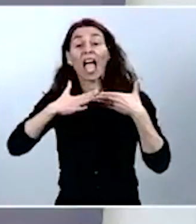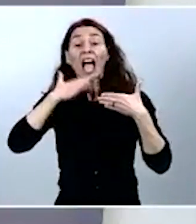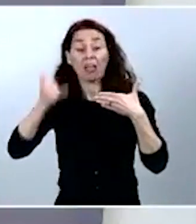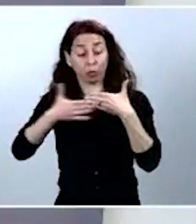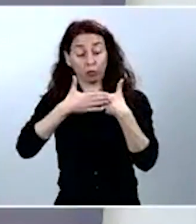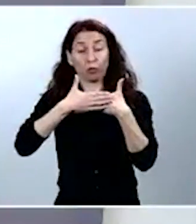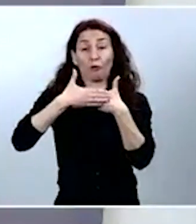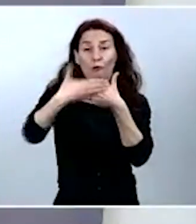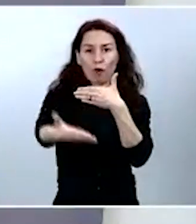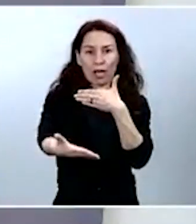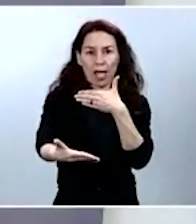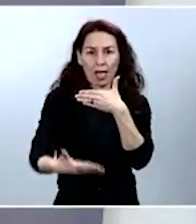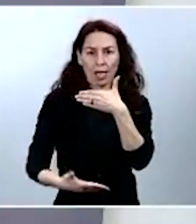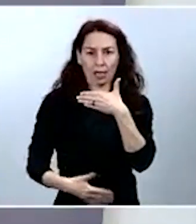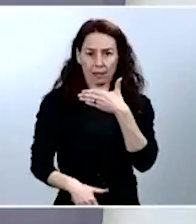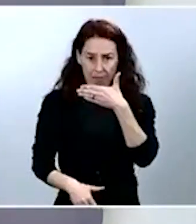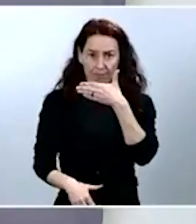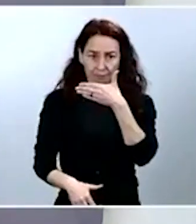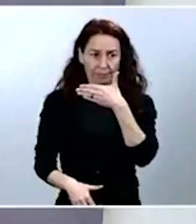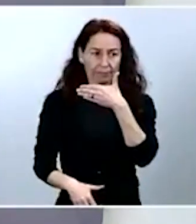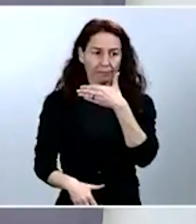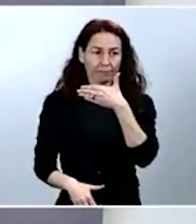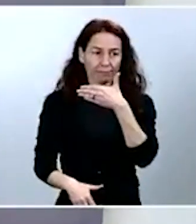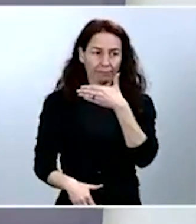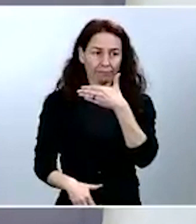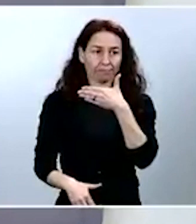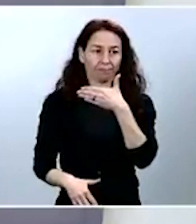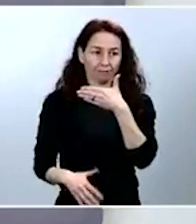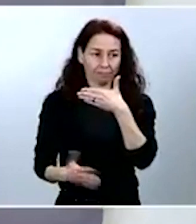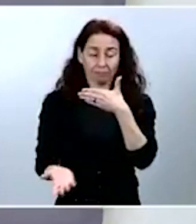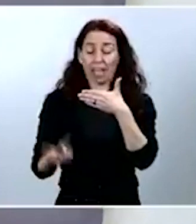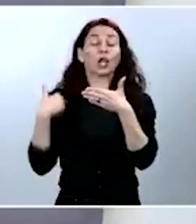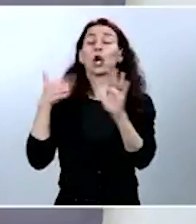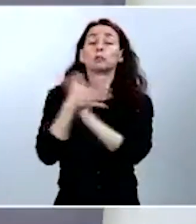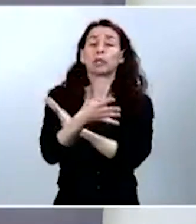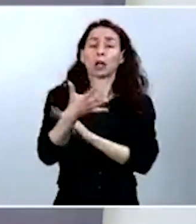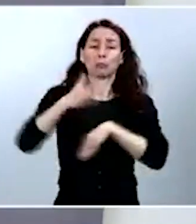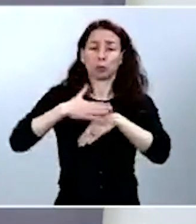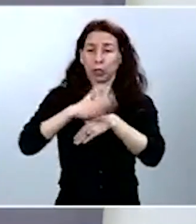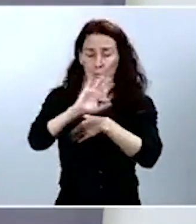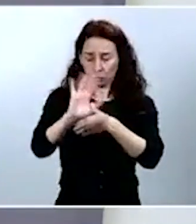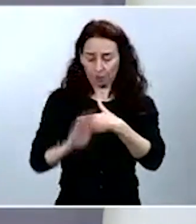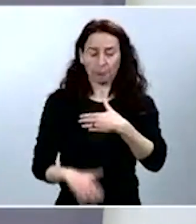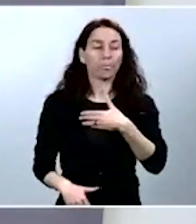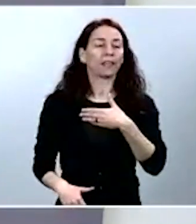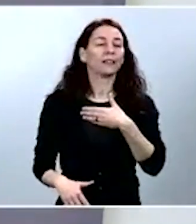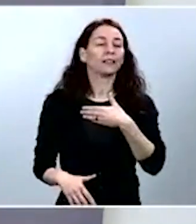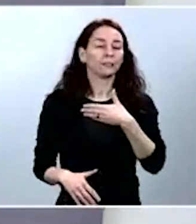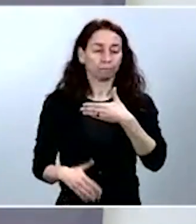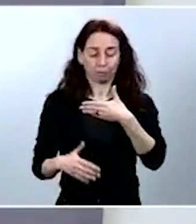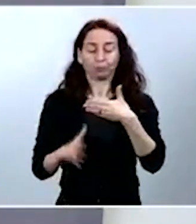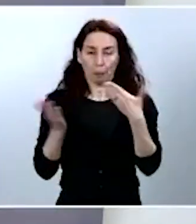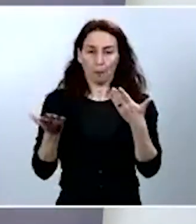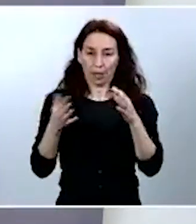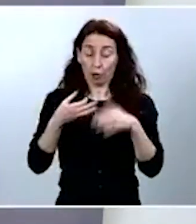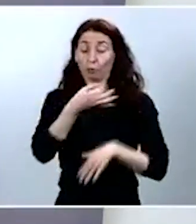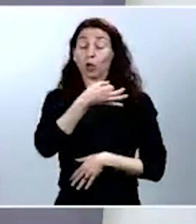las operaciones. No vamos a decir por qué, pero es así. Es por el tipo de materia. El filtro correcto.